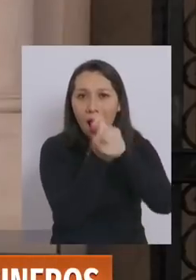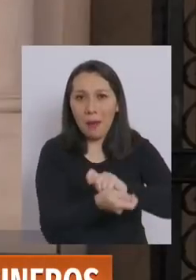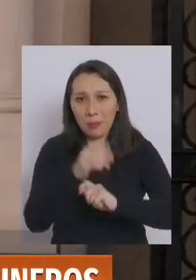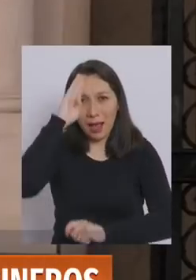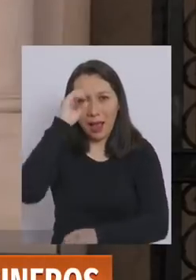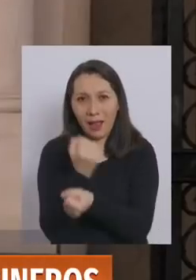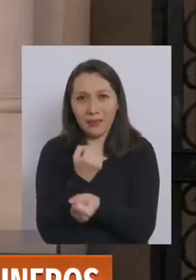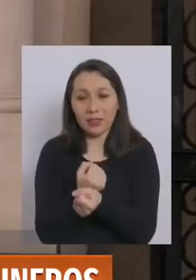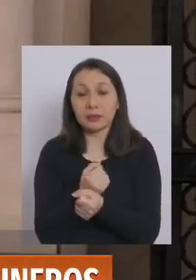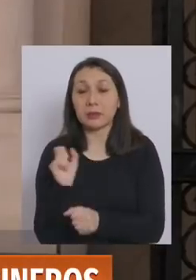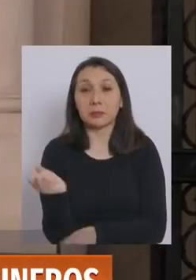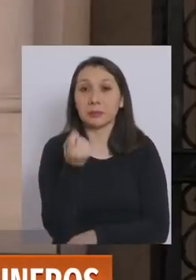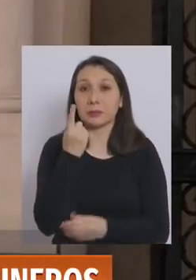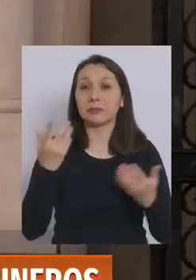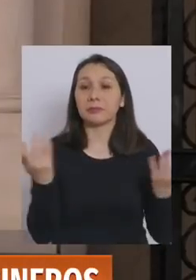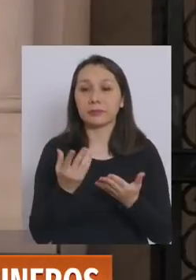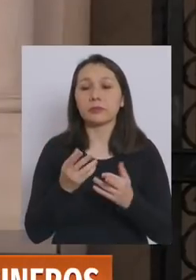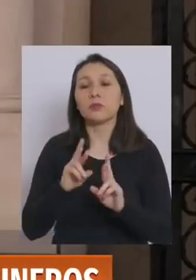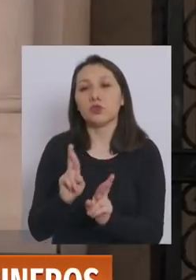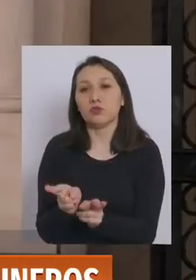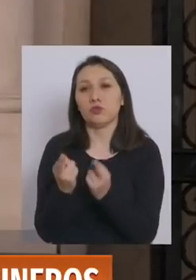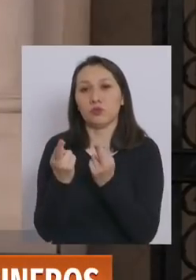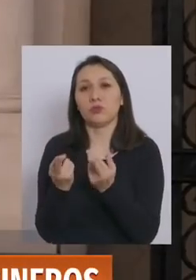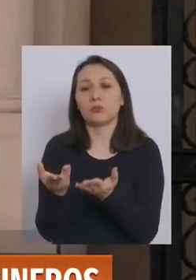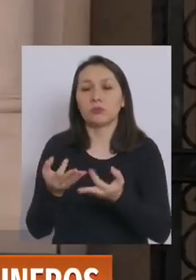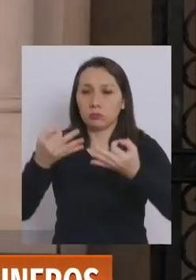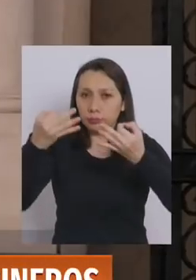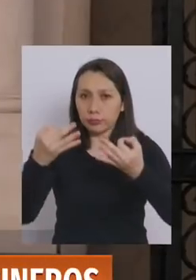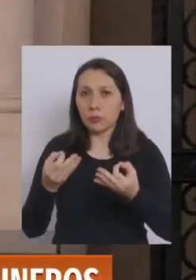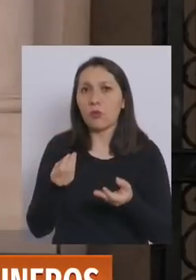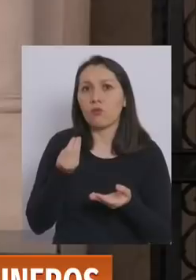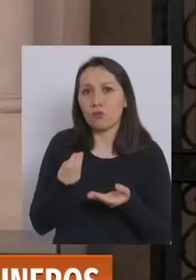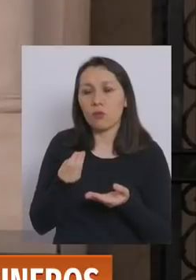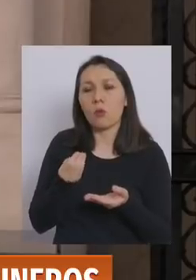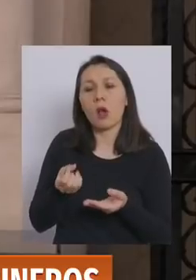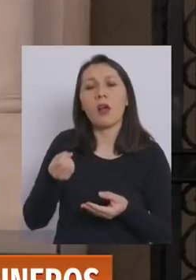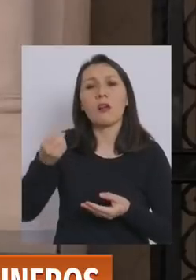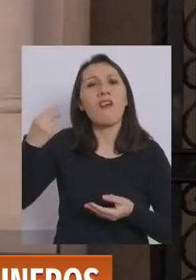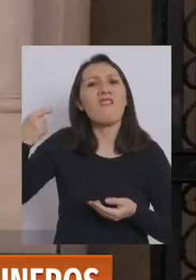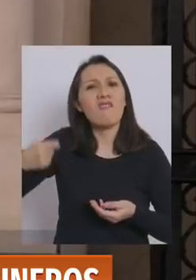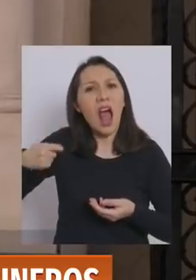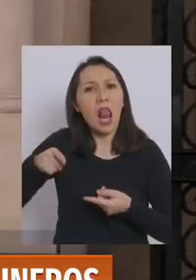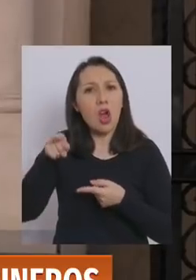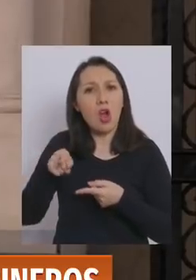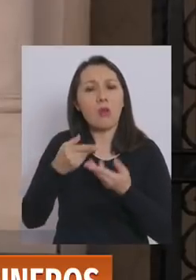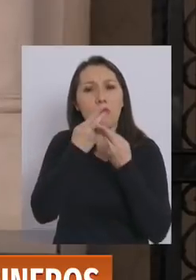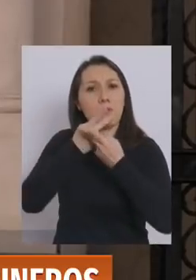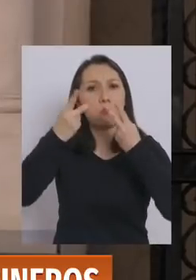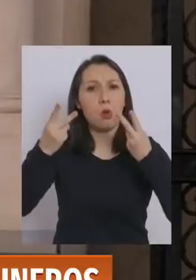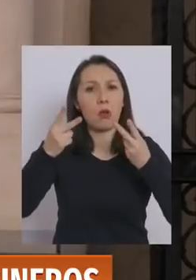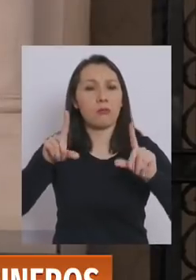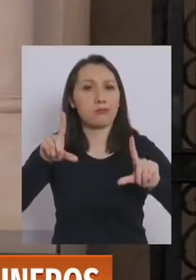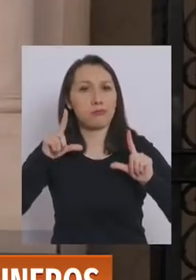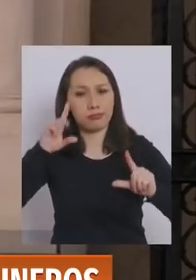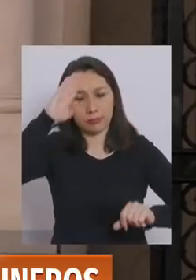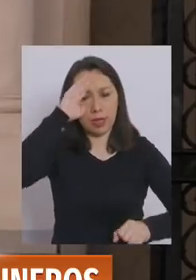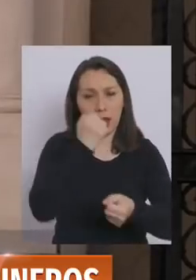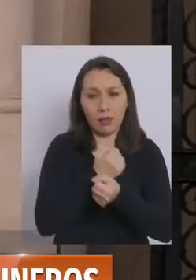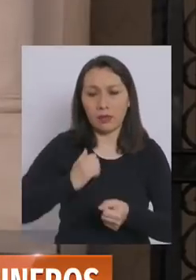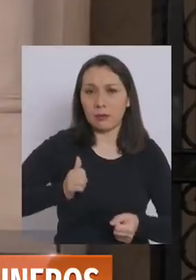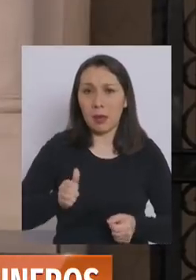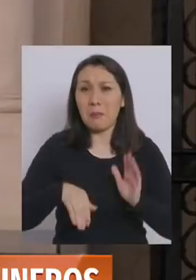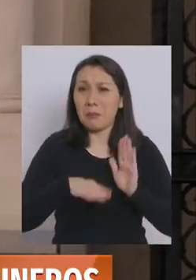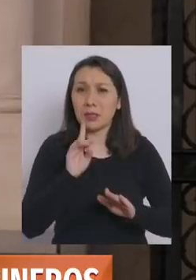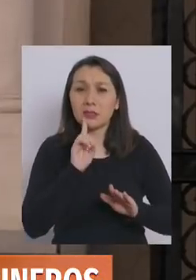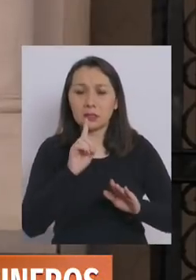a carabineros? Lo primero de ellos es recuperar la legitimidad y la valoración pública de la actuación de las policías y particularmente